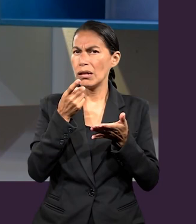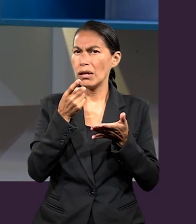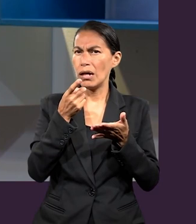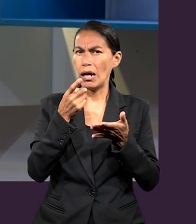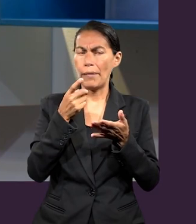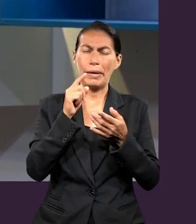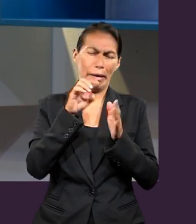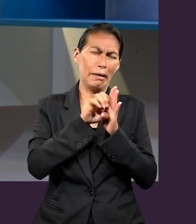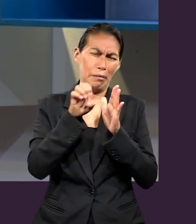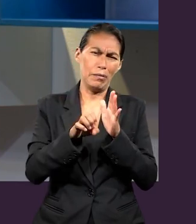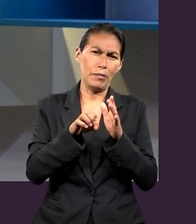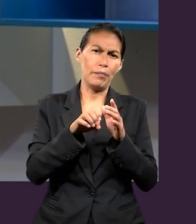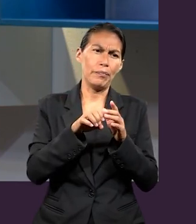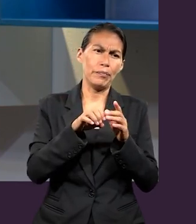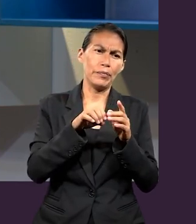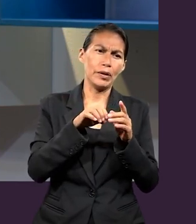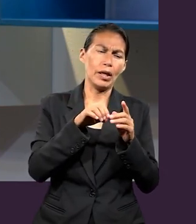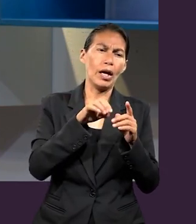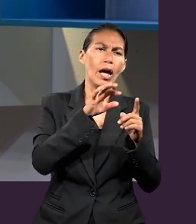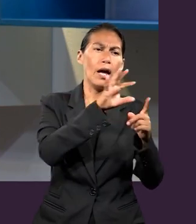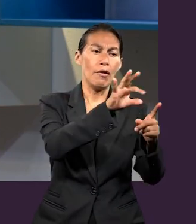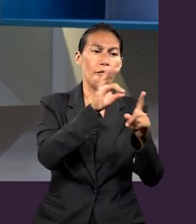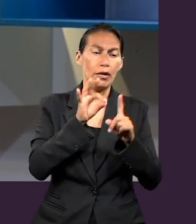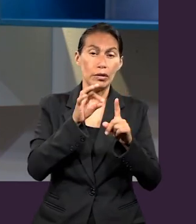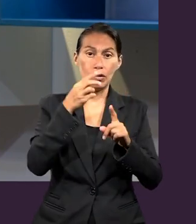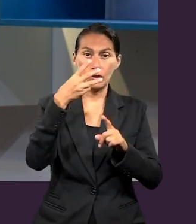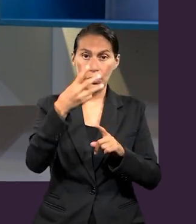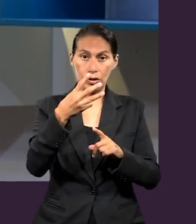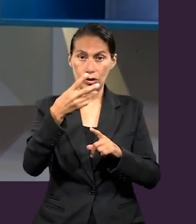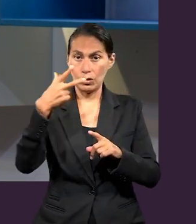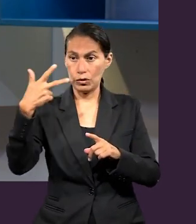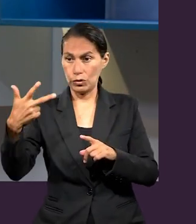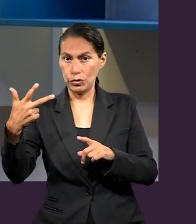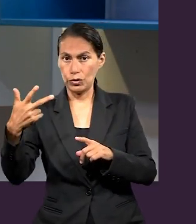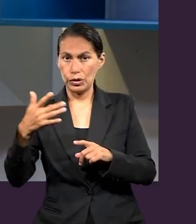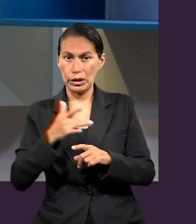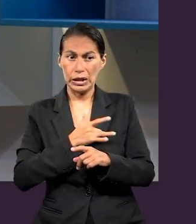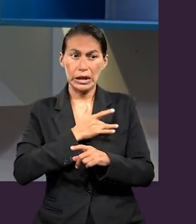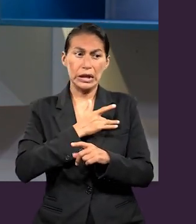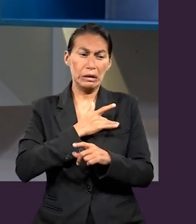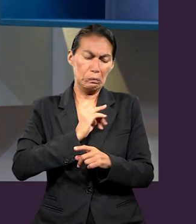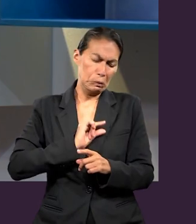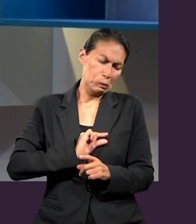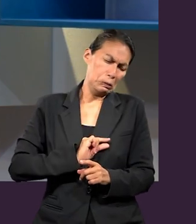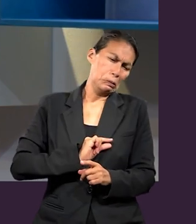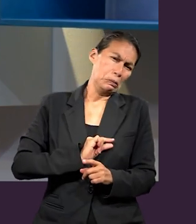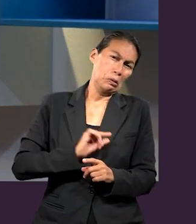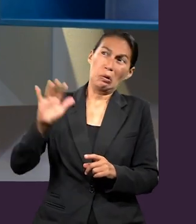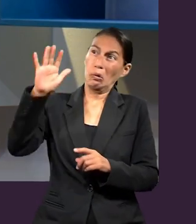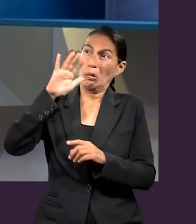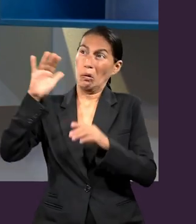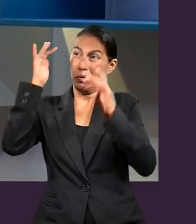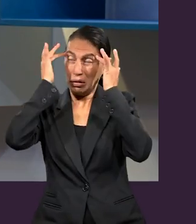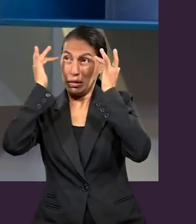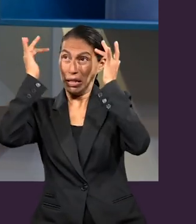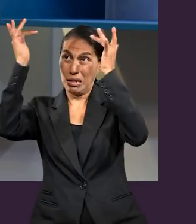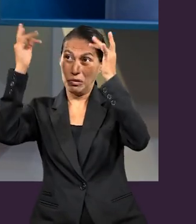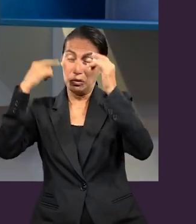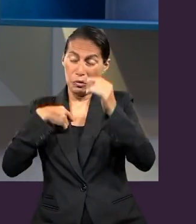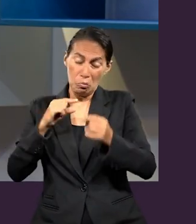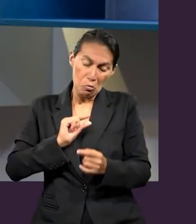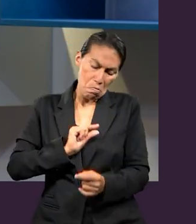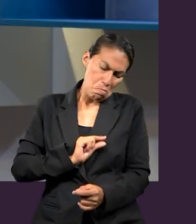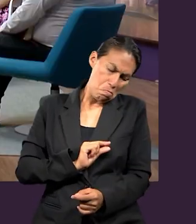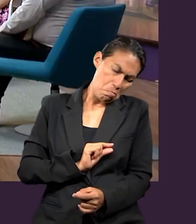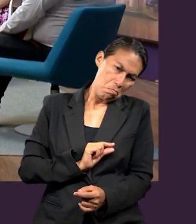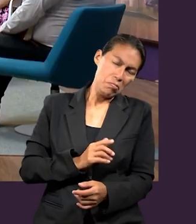y se llama en el que en Gálatas, por ejemplo, en Efesios 3.8 dice, me siento menos que el menor de todos